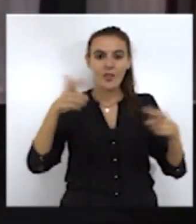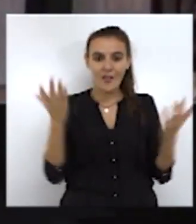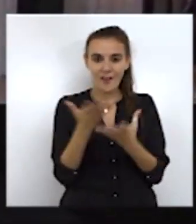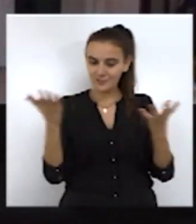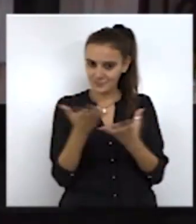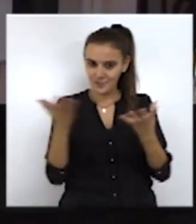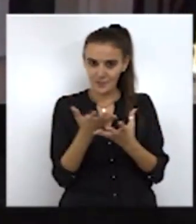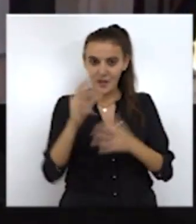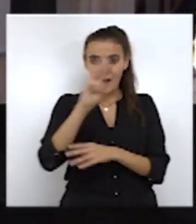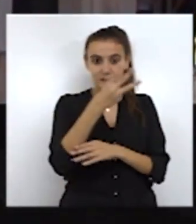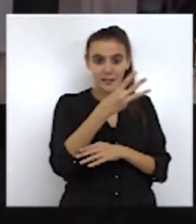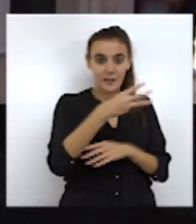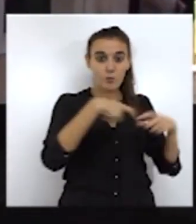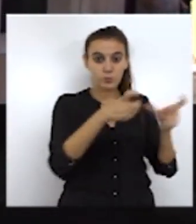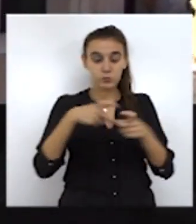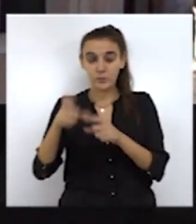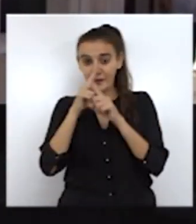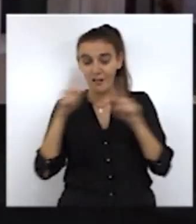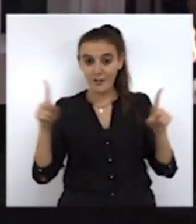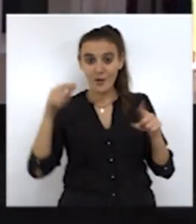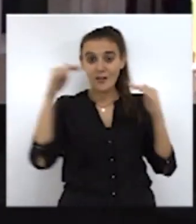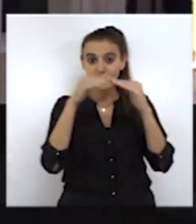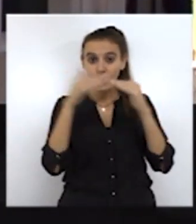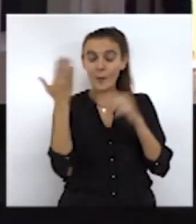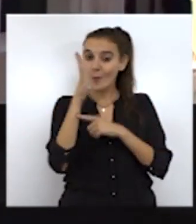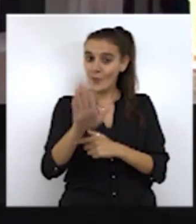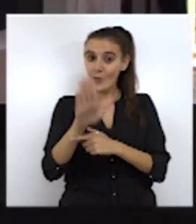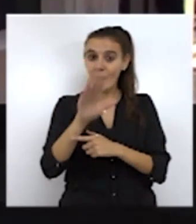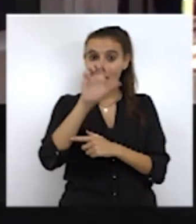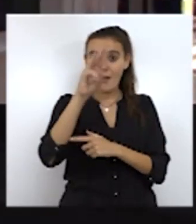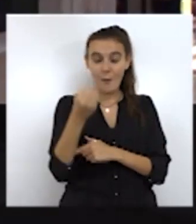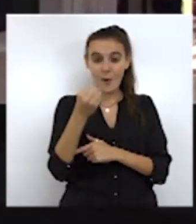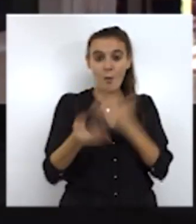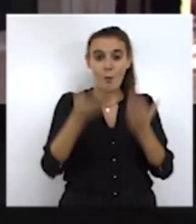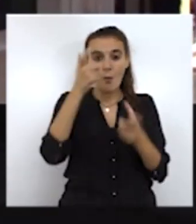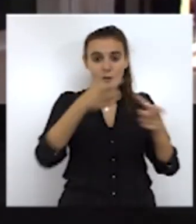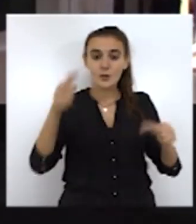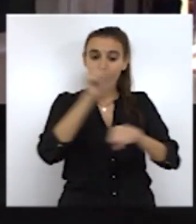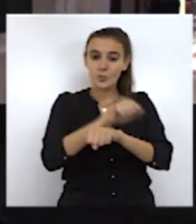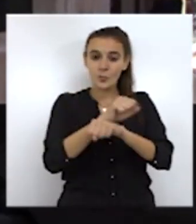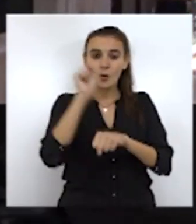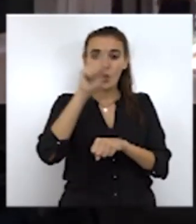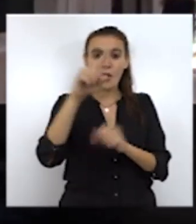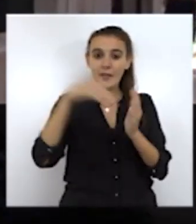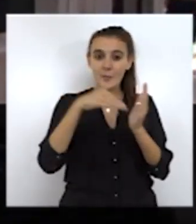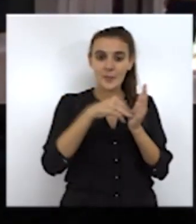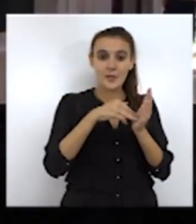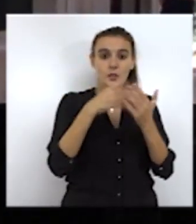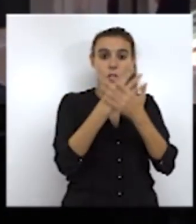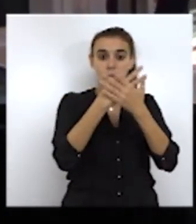activa correspondiente al tercer trimestre del año y conocida este jueves, una EPA que sitúa el número de parados en Ceuta en 11.900.